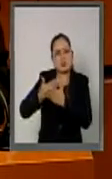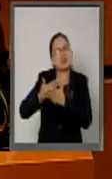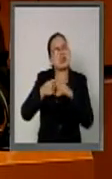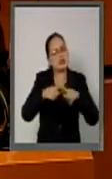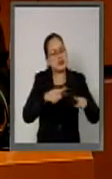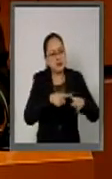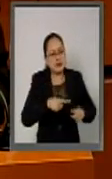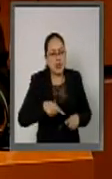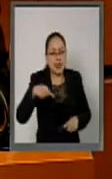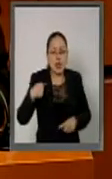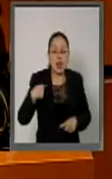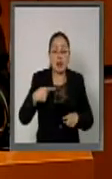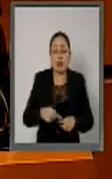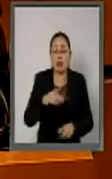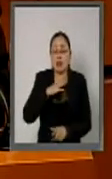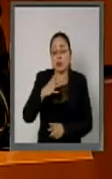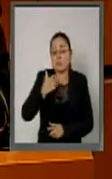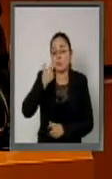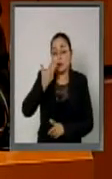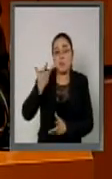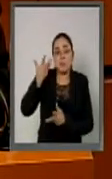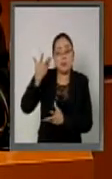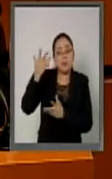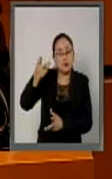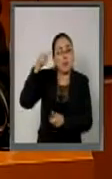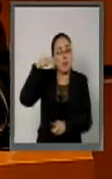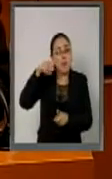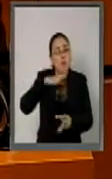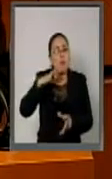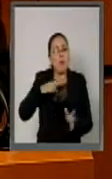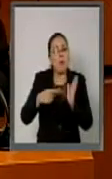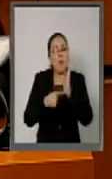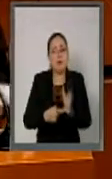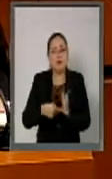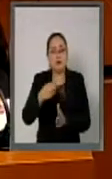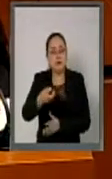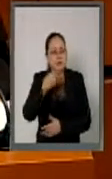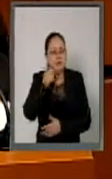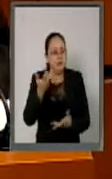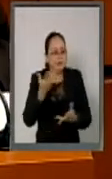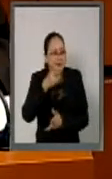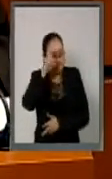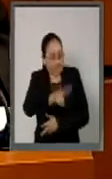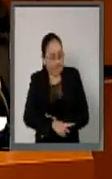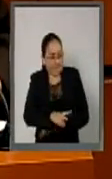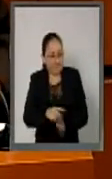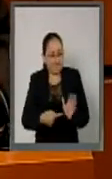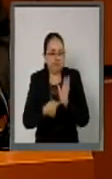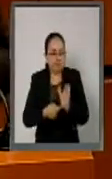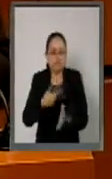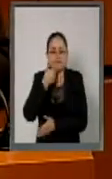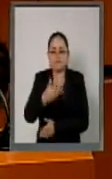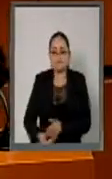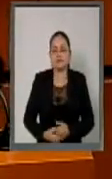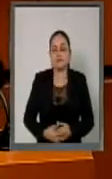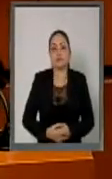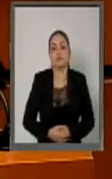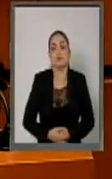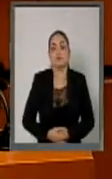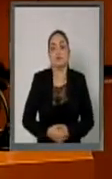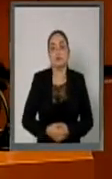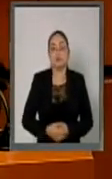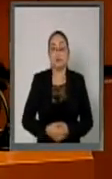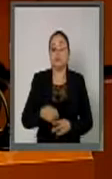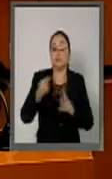y el grado de ambición que ha tenido, se ha logrado grandes resultados. La propia